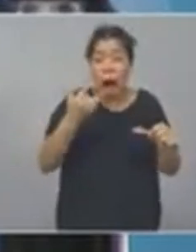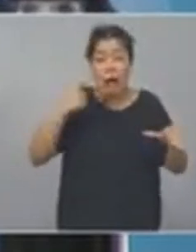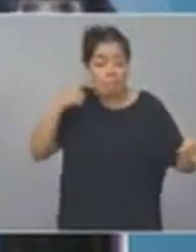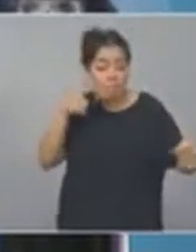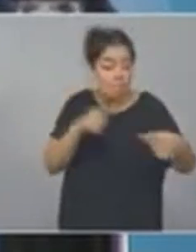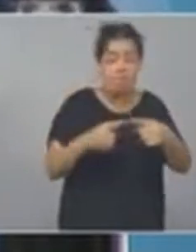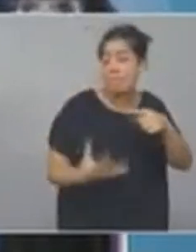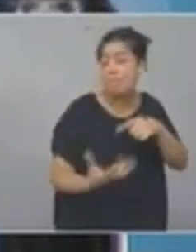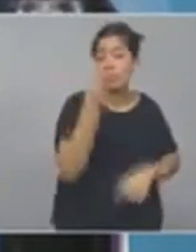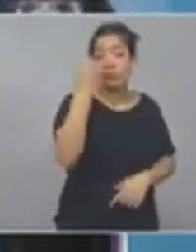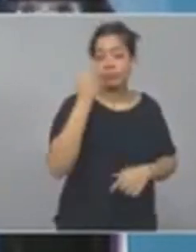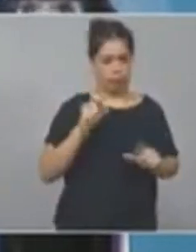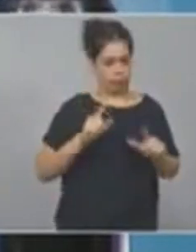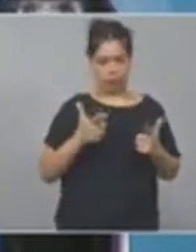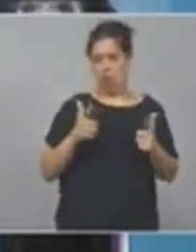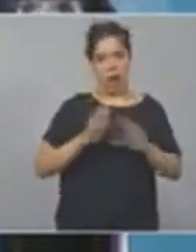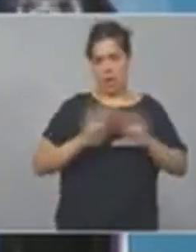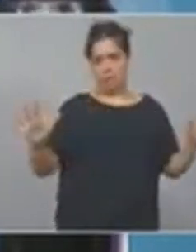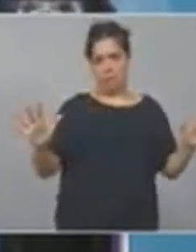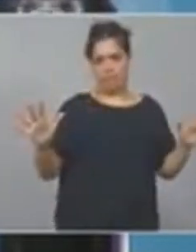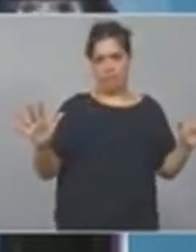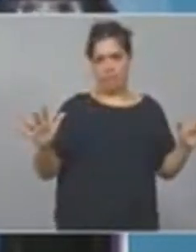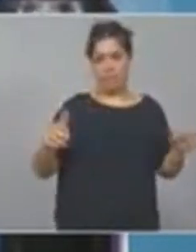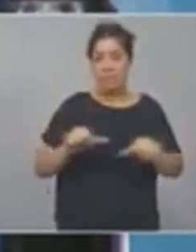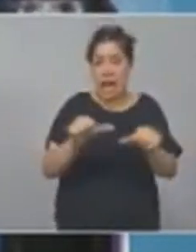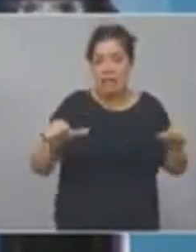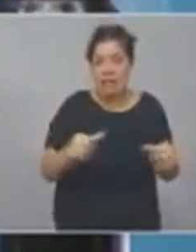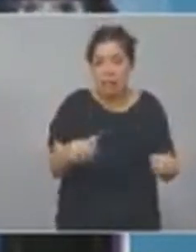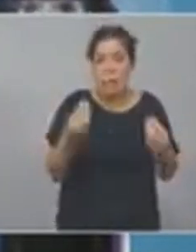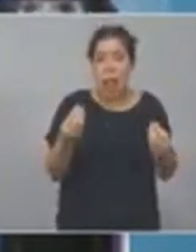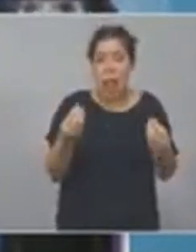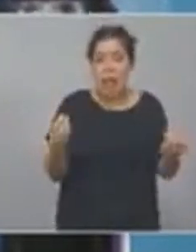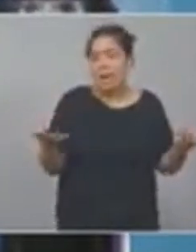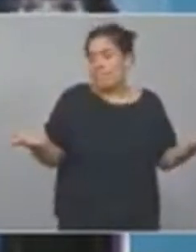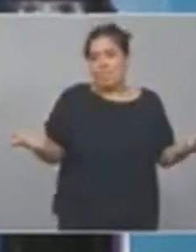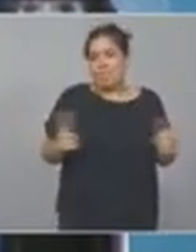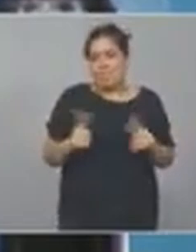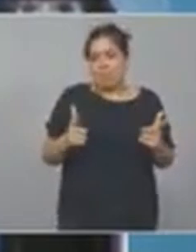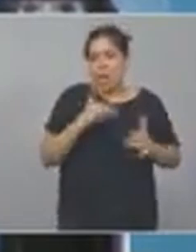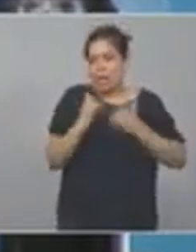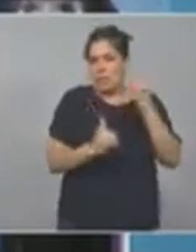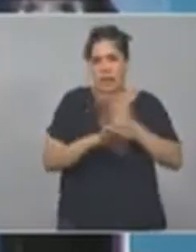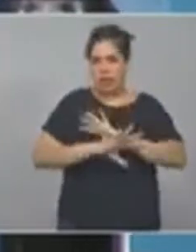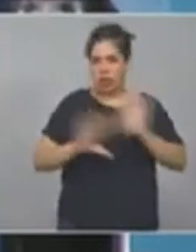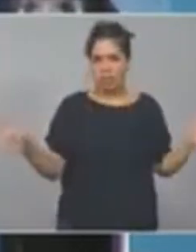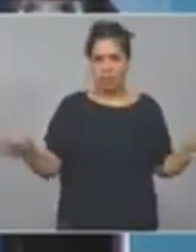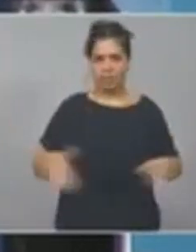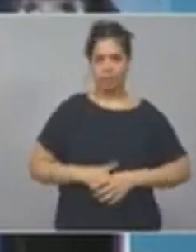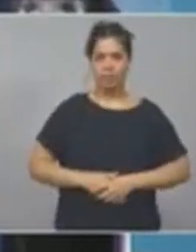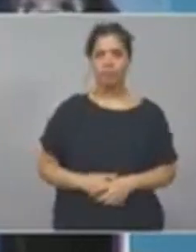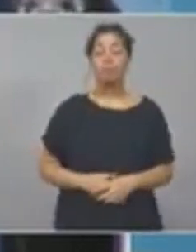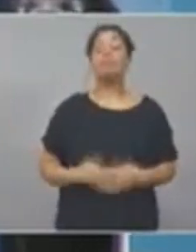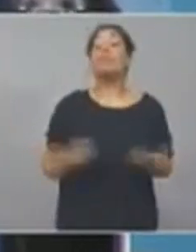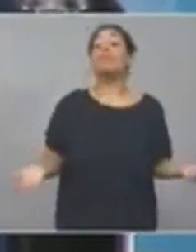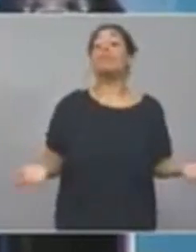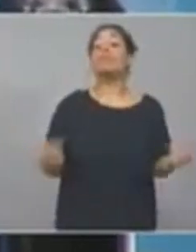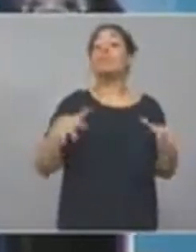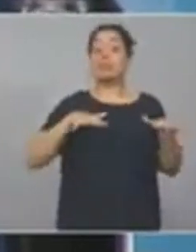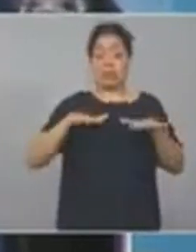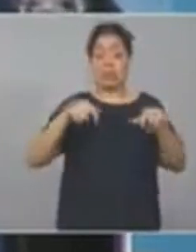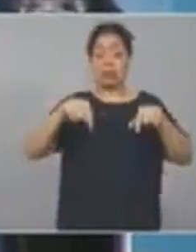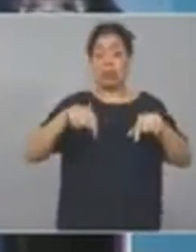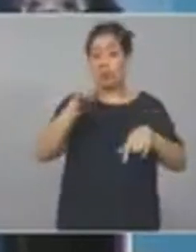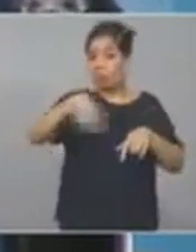se pide un sacrificio inútil. Pero hoy estamos inmersos en esa situación que involucra, como ustedes